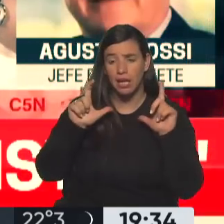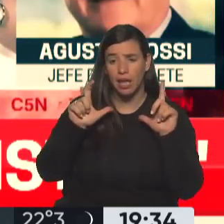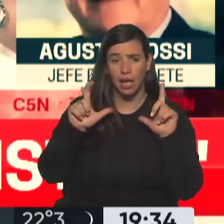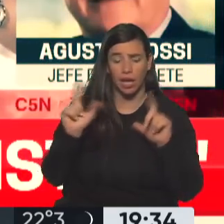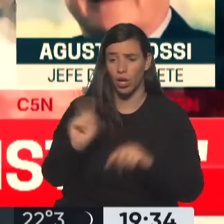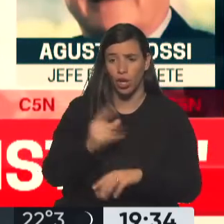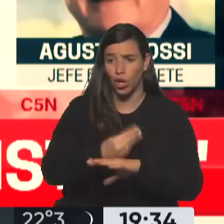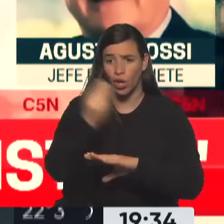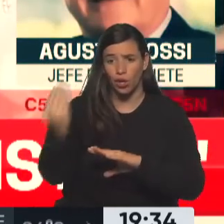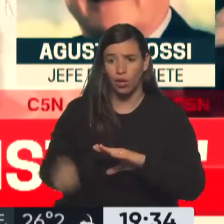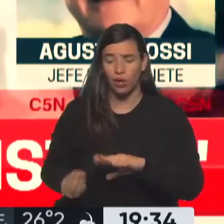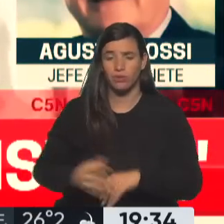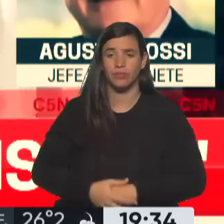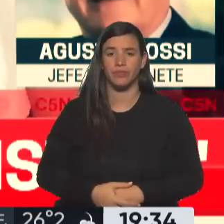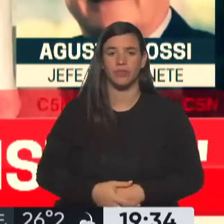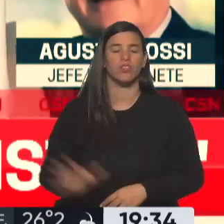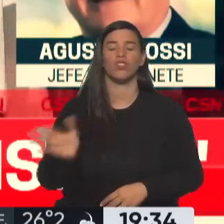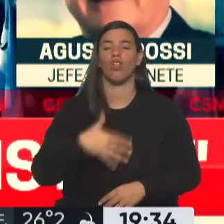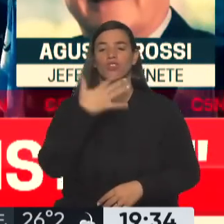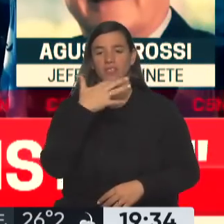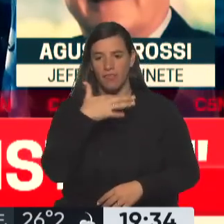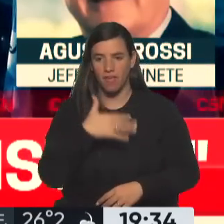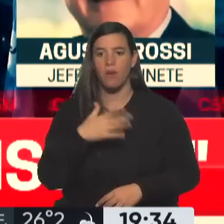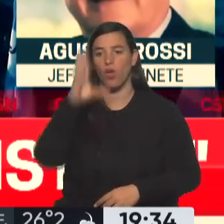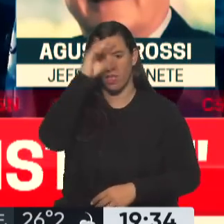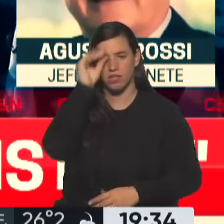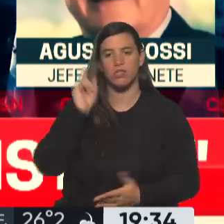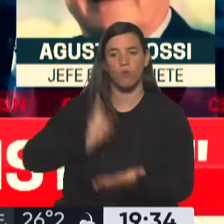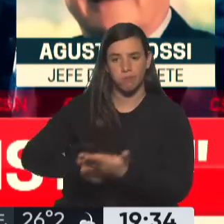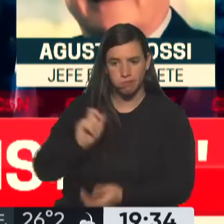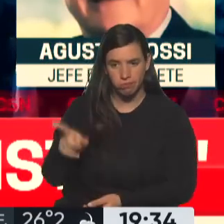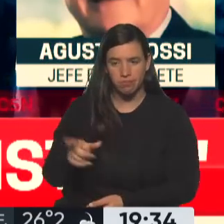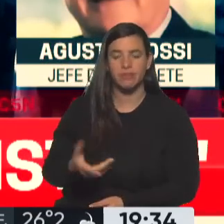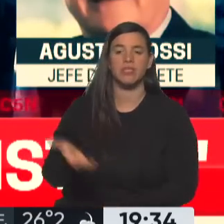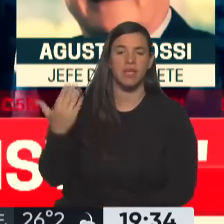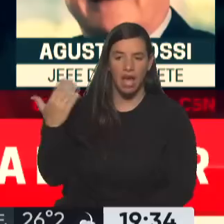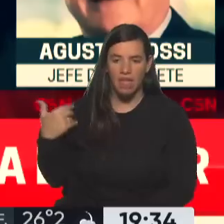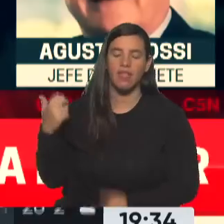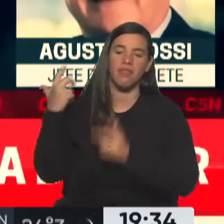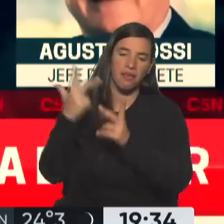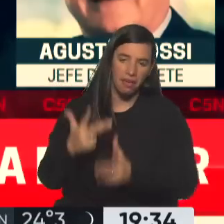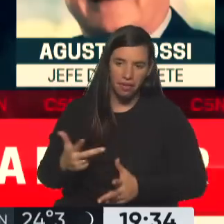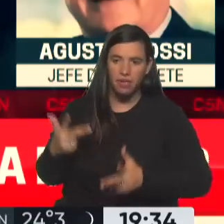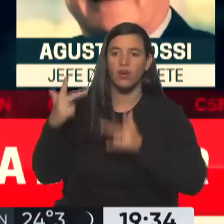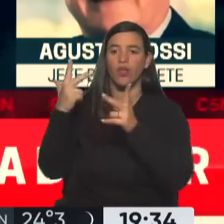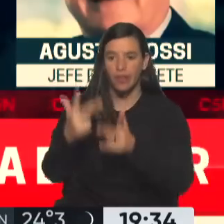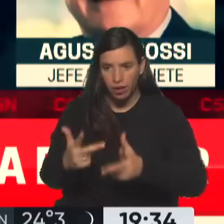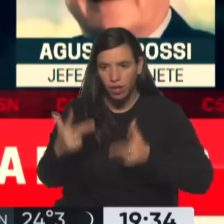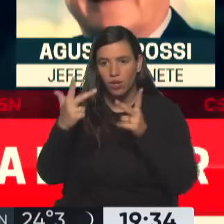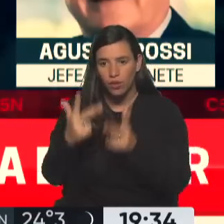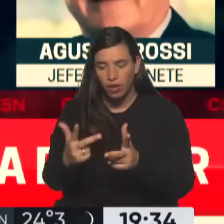Todos entendemos por qué Cristina ha tomado esta decisión. No lo venía diciendo, no lo dijo en un par de oportunidades.